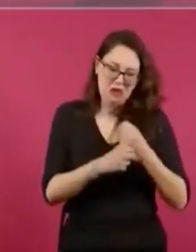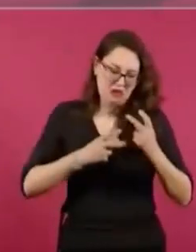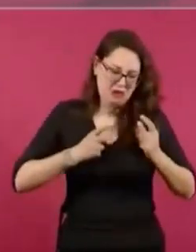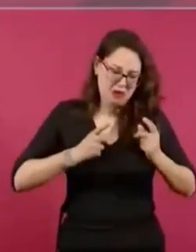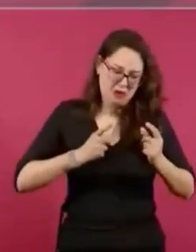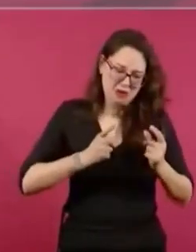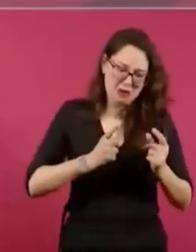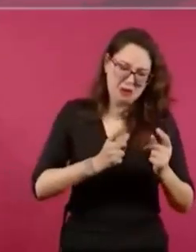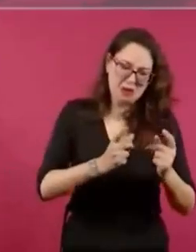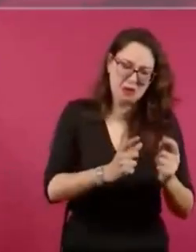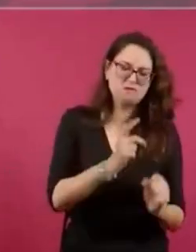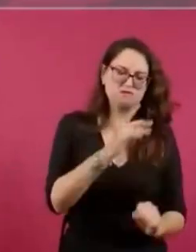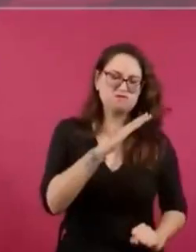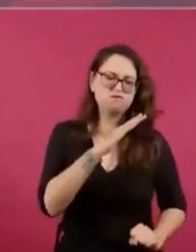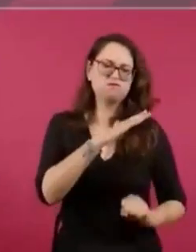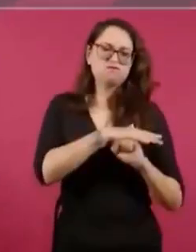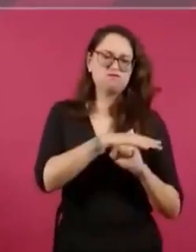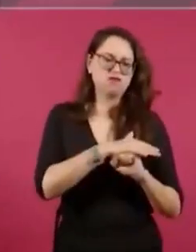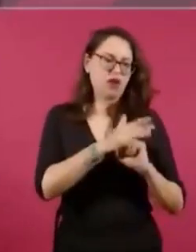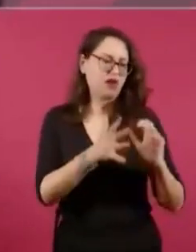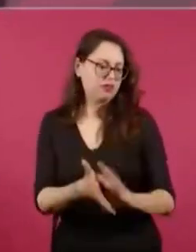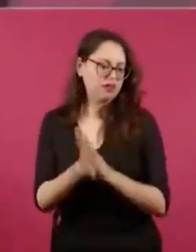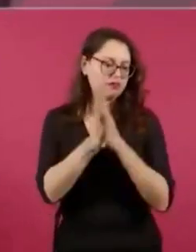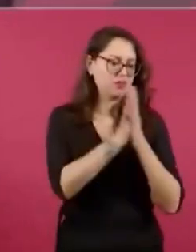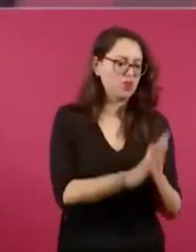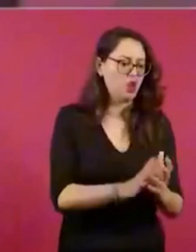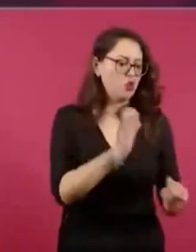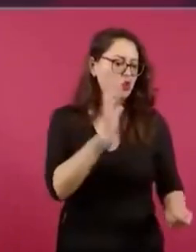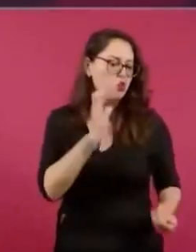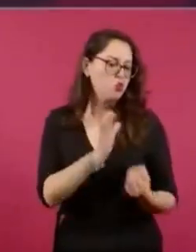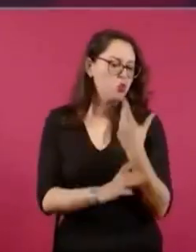construyendo una patria nueva.